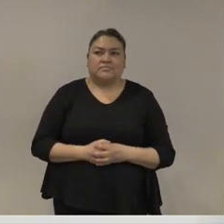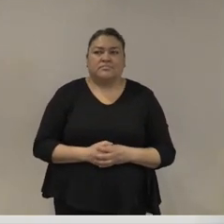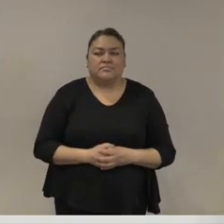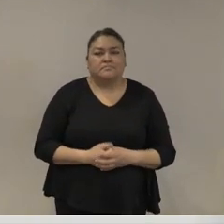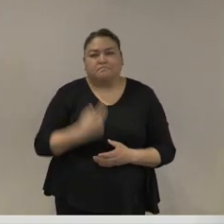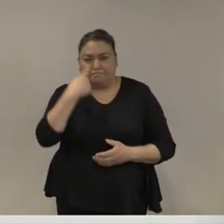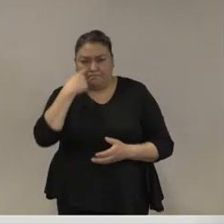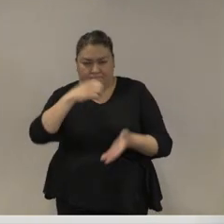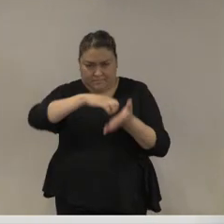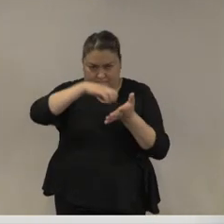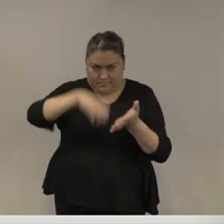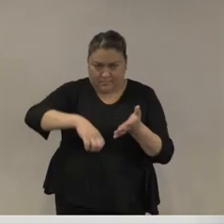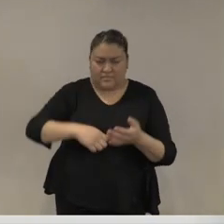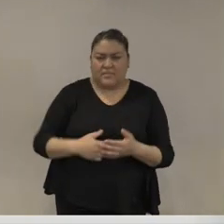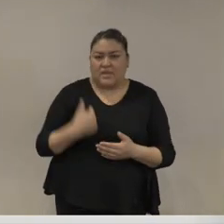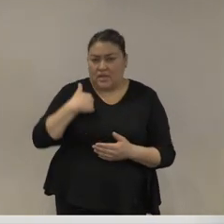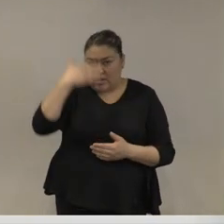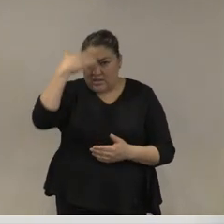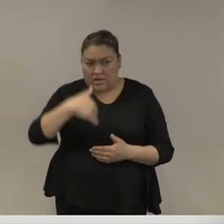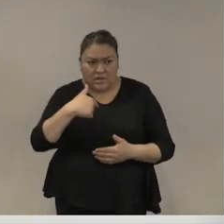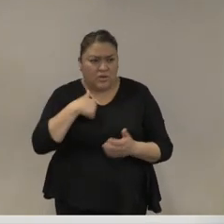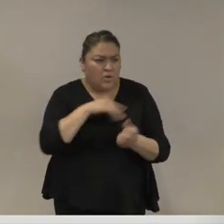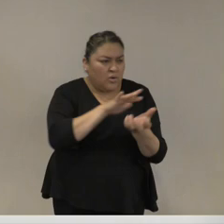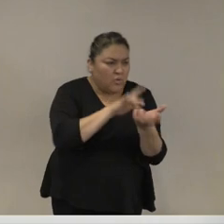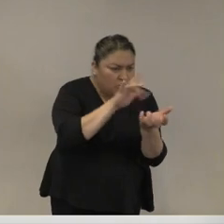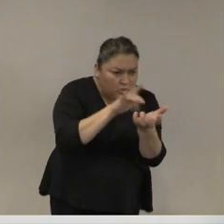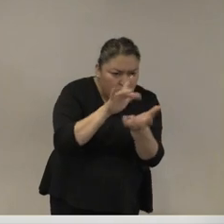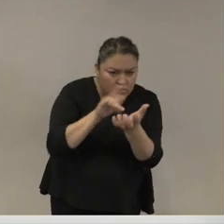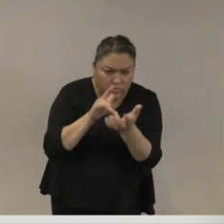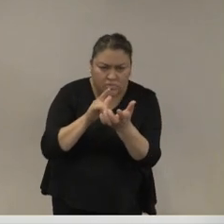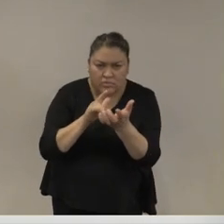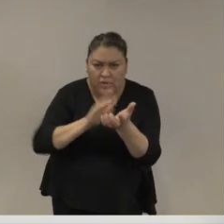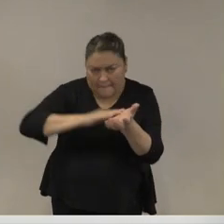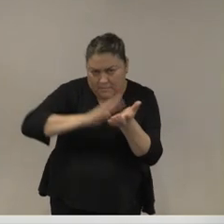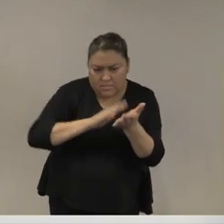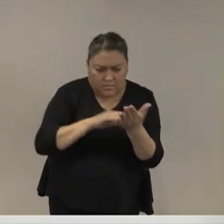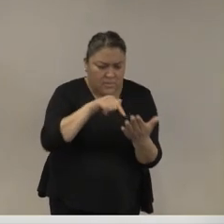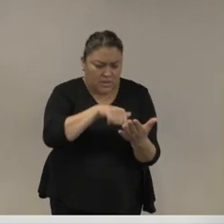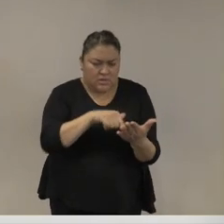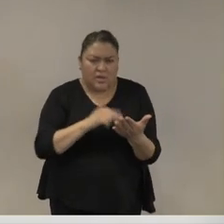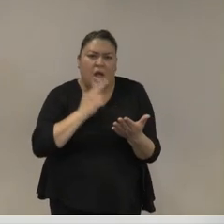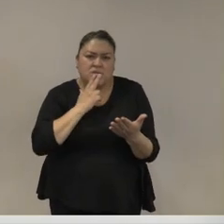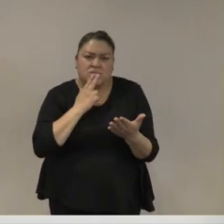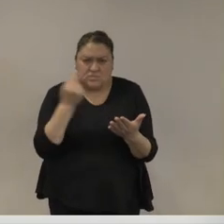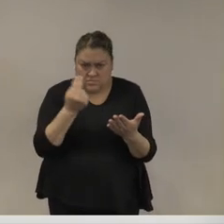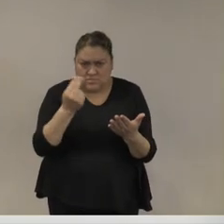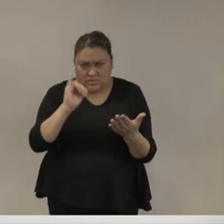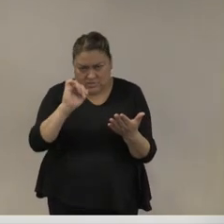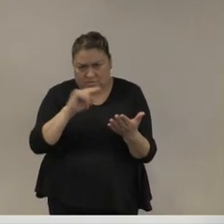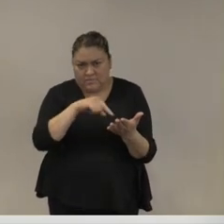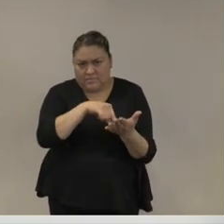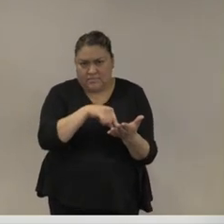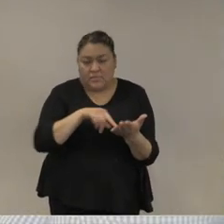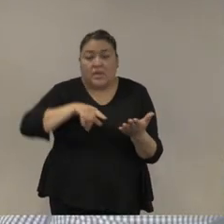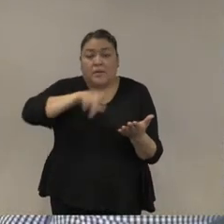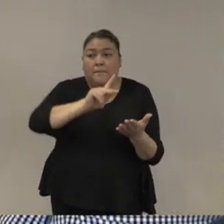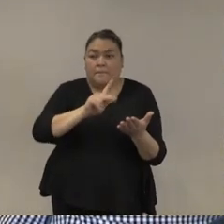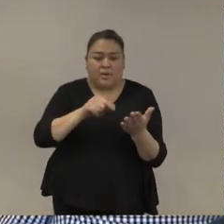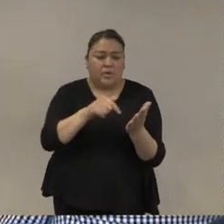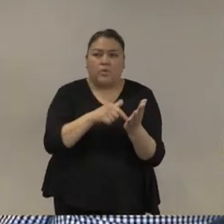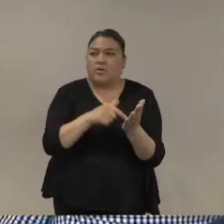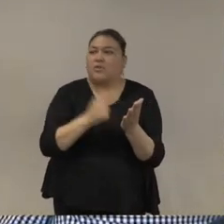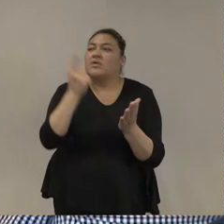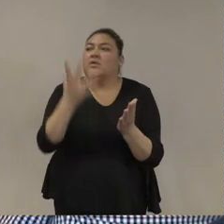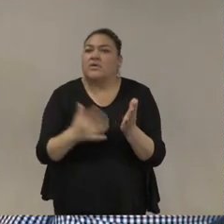no puedo concluir que la evidencia no sea necesaria por supuesto pero tampoco puedo concluir qué hacemos con la